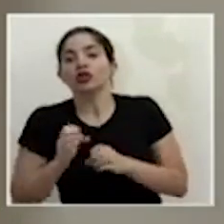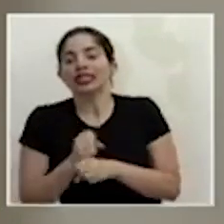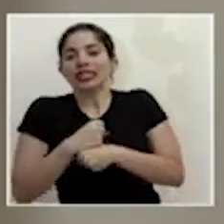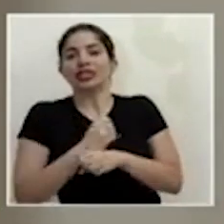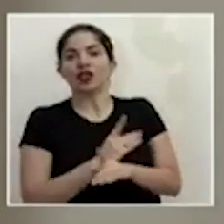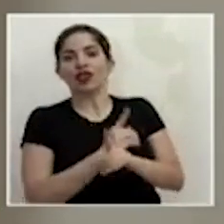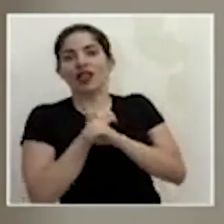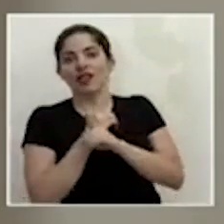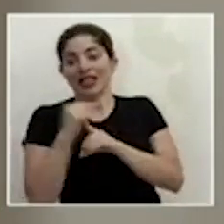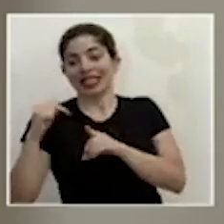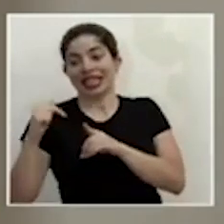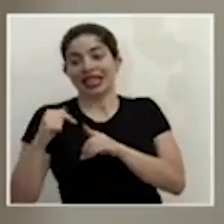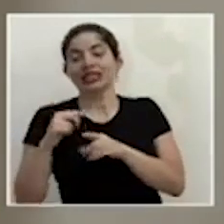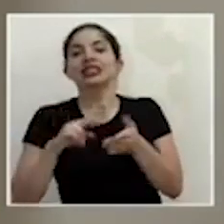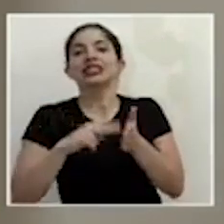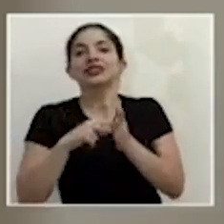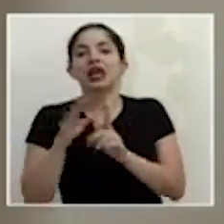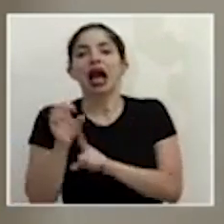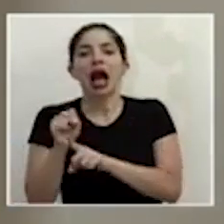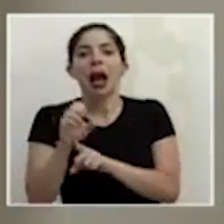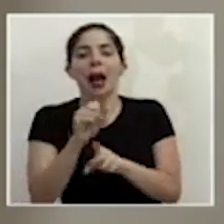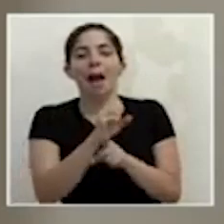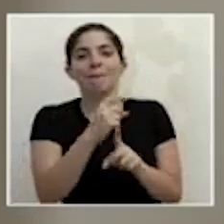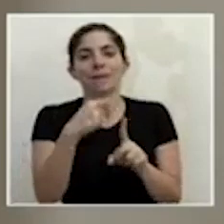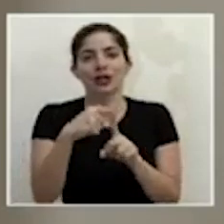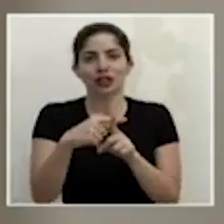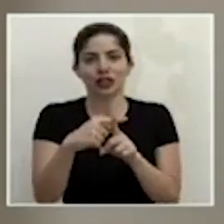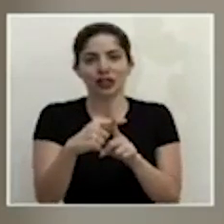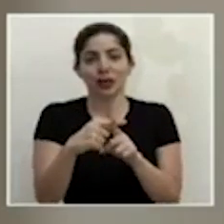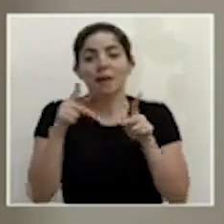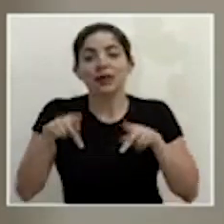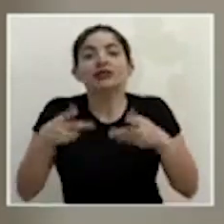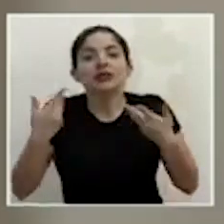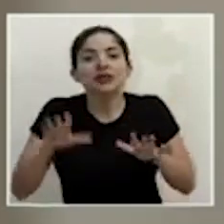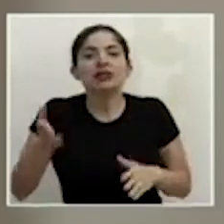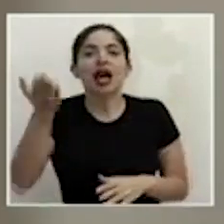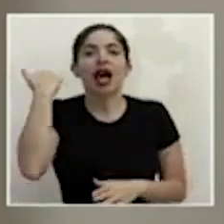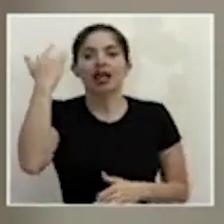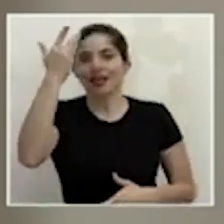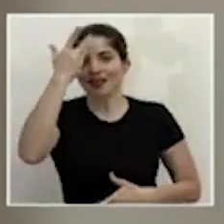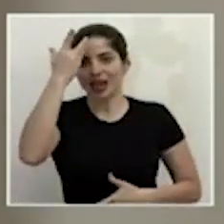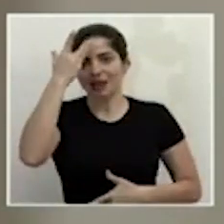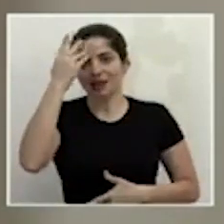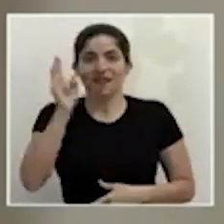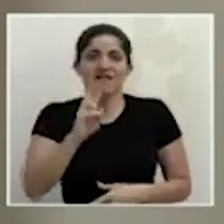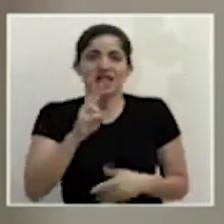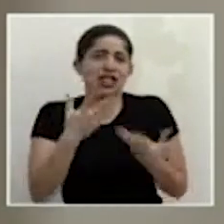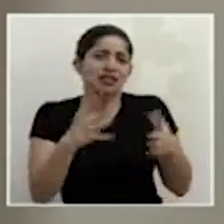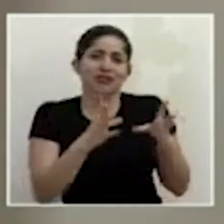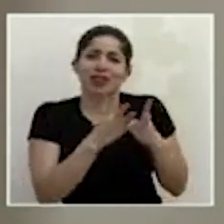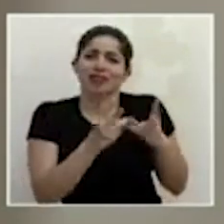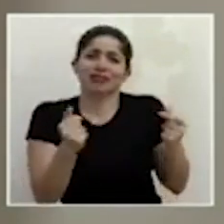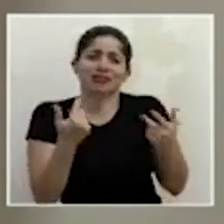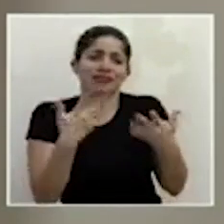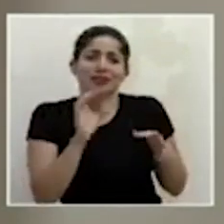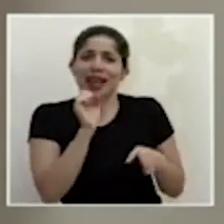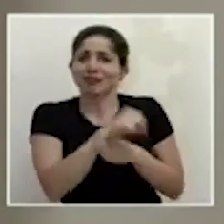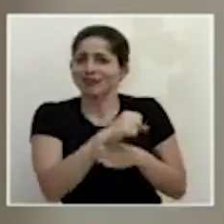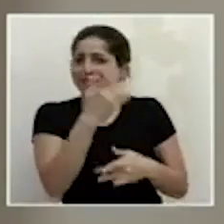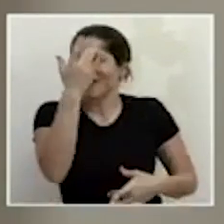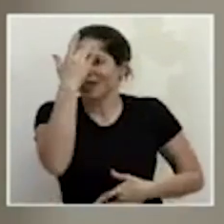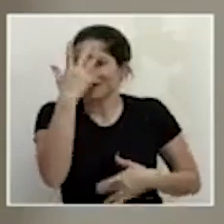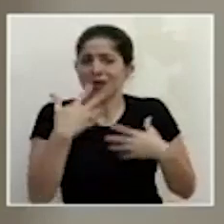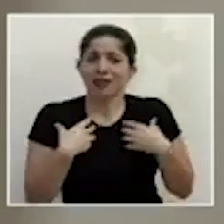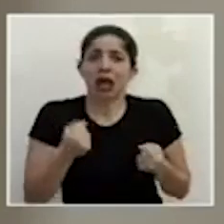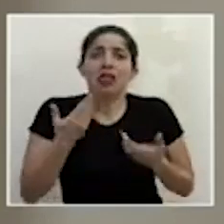más positivos de personas que ya tuvieron la enfermedad que ya no tienen el virus ya superaron la enfermedad tal vez